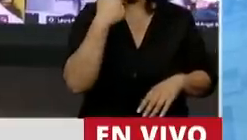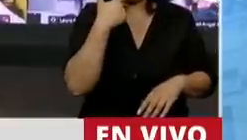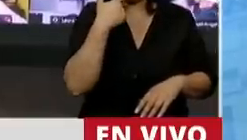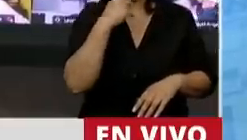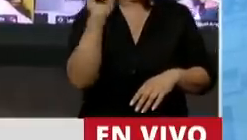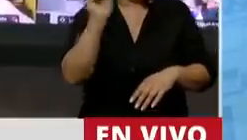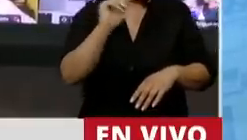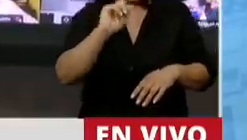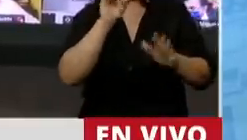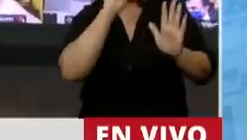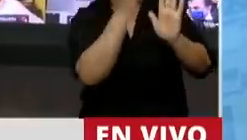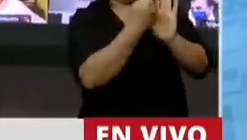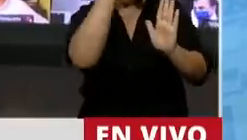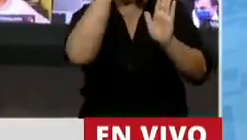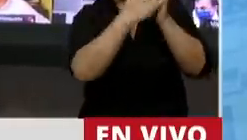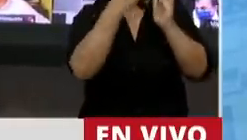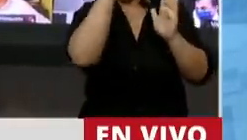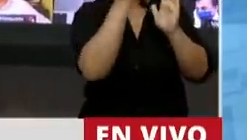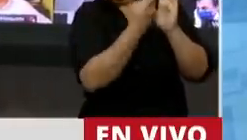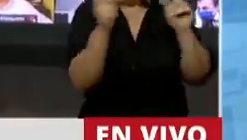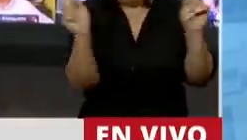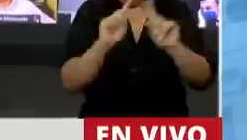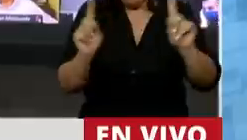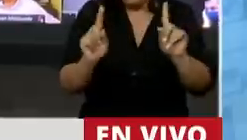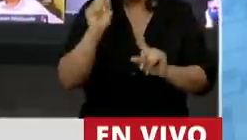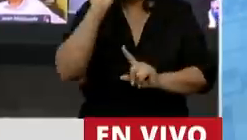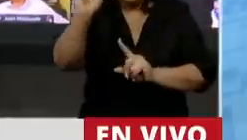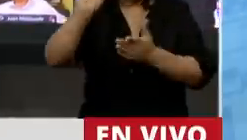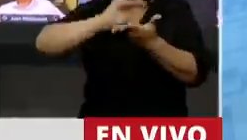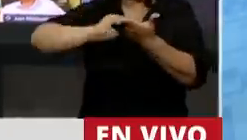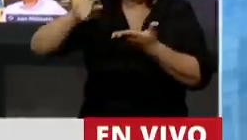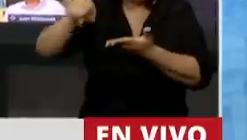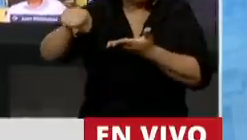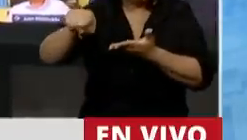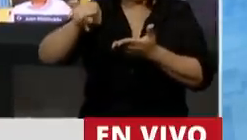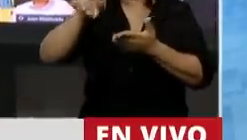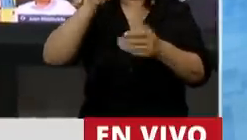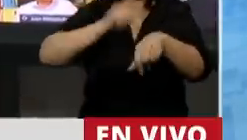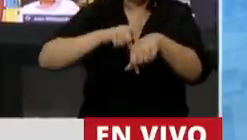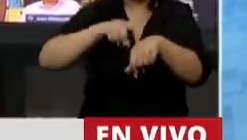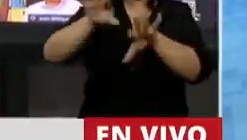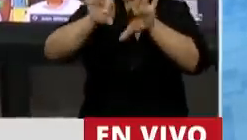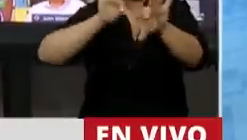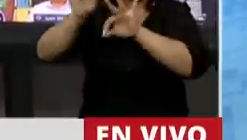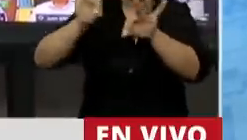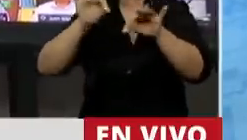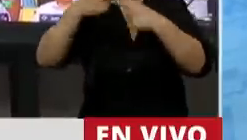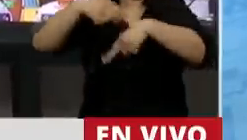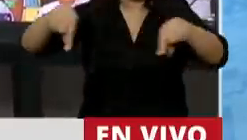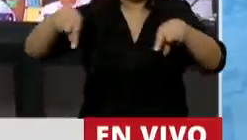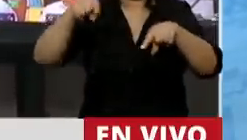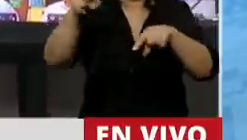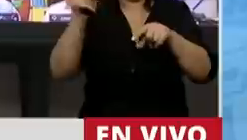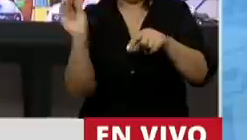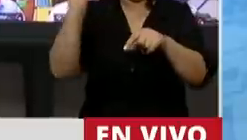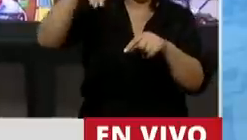infracción al orden constitucional. En tanto, el legislador a la hora de seleccionar determinado hecho para grabarlo con